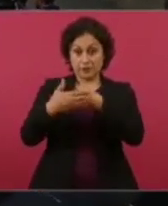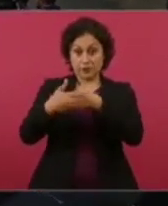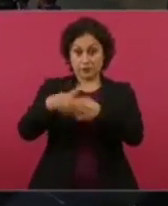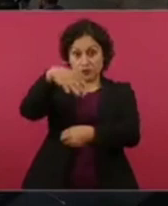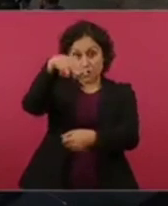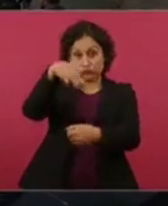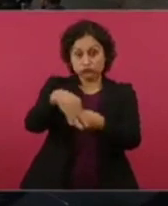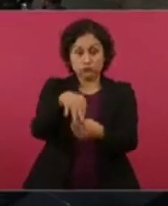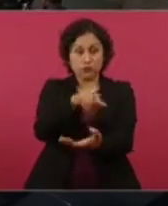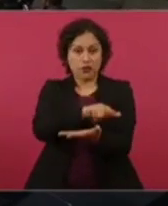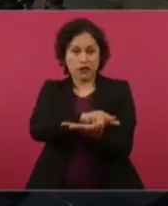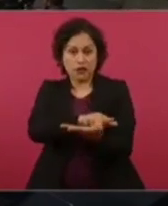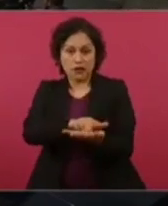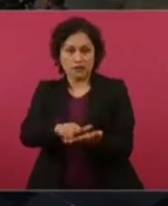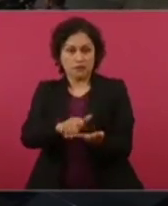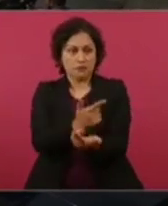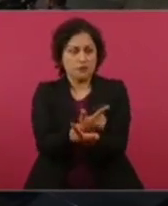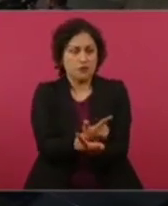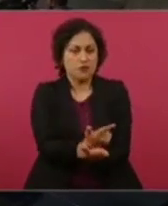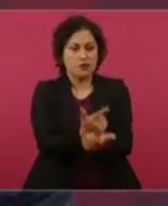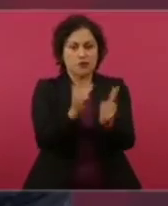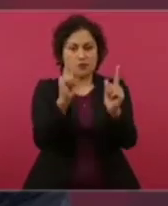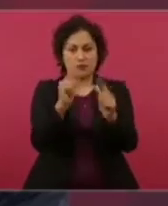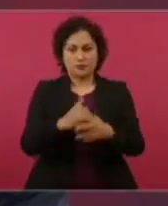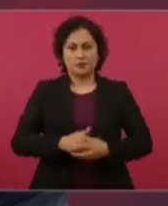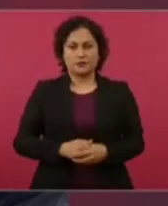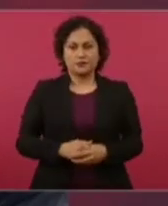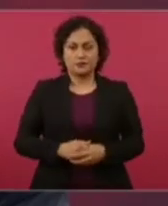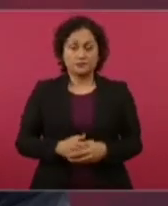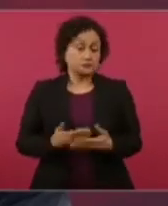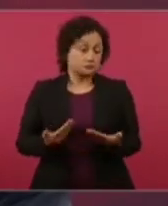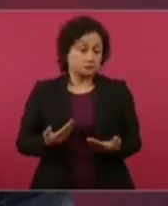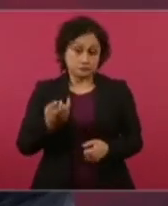sobre eso básicamente.